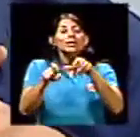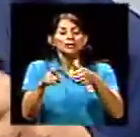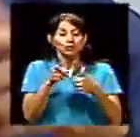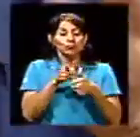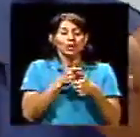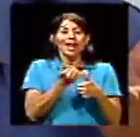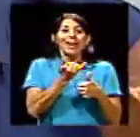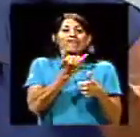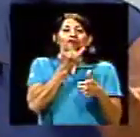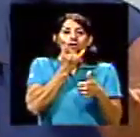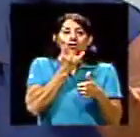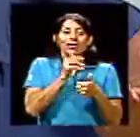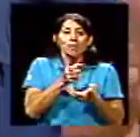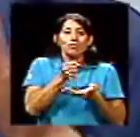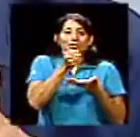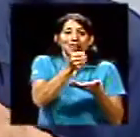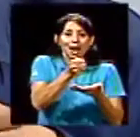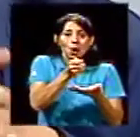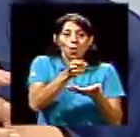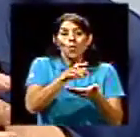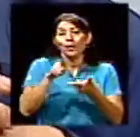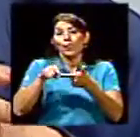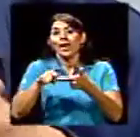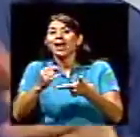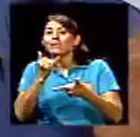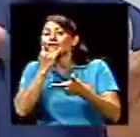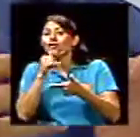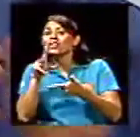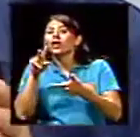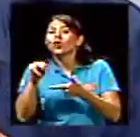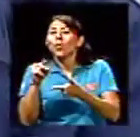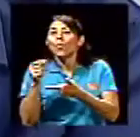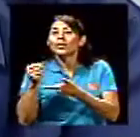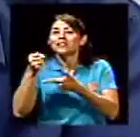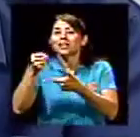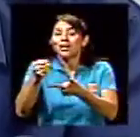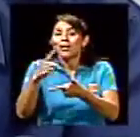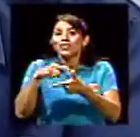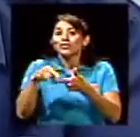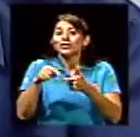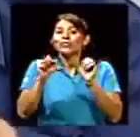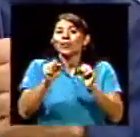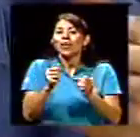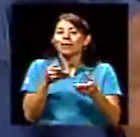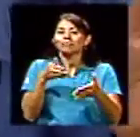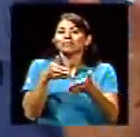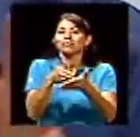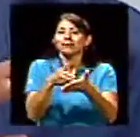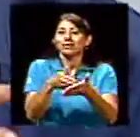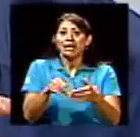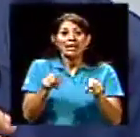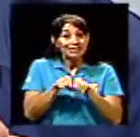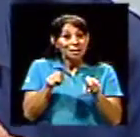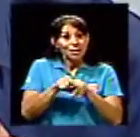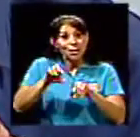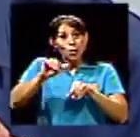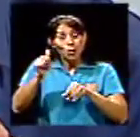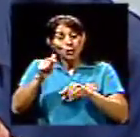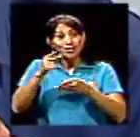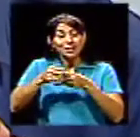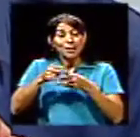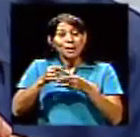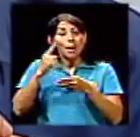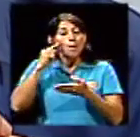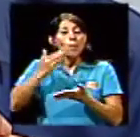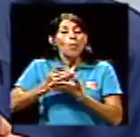muestreo. Entonces, todo eso puede afectar. ¿Ya? Todo eso puede afectar. Y si a eso decimos que hay muestreo por cuota, eso también podría afectar bastante, ¿no?